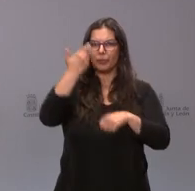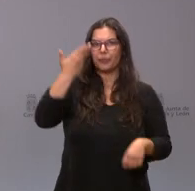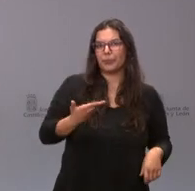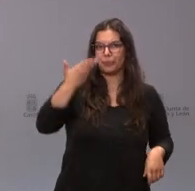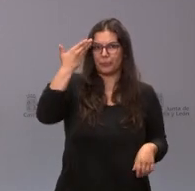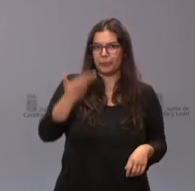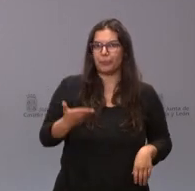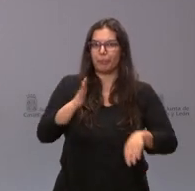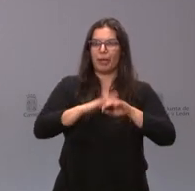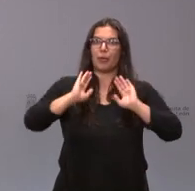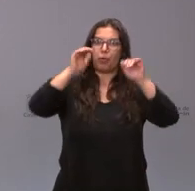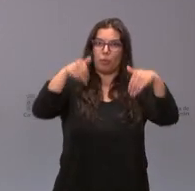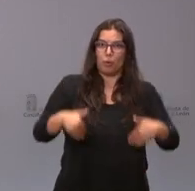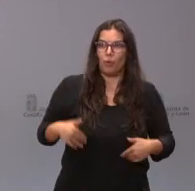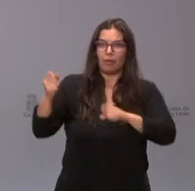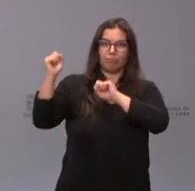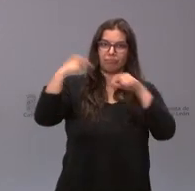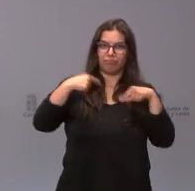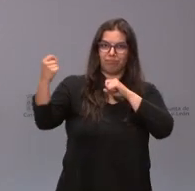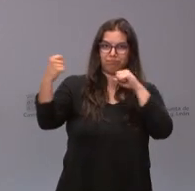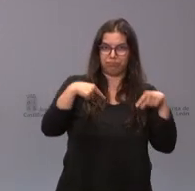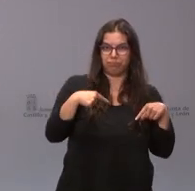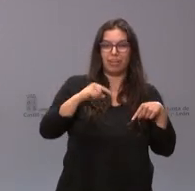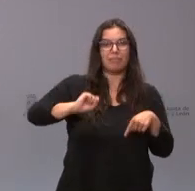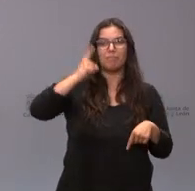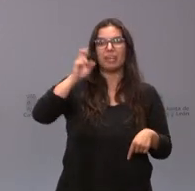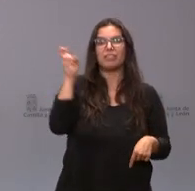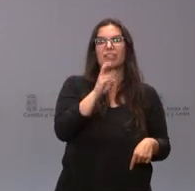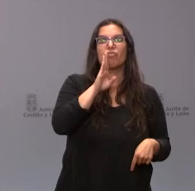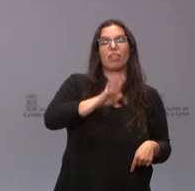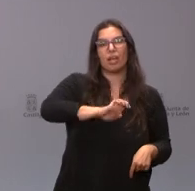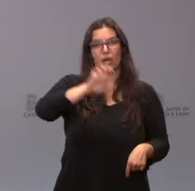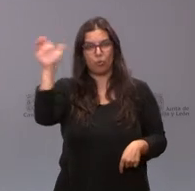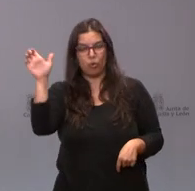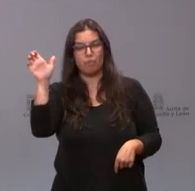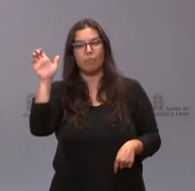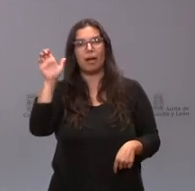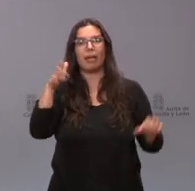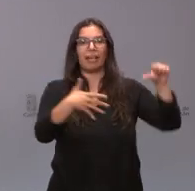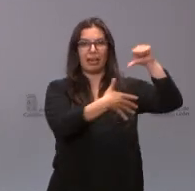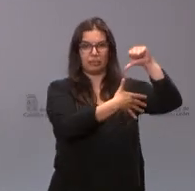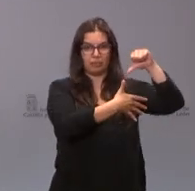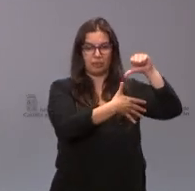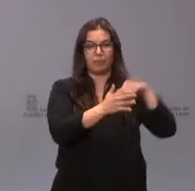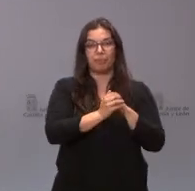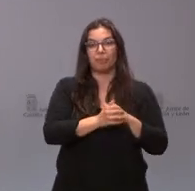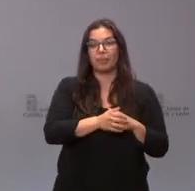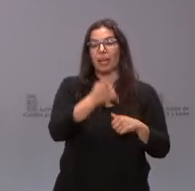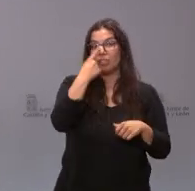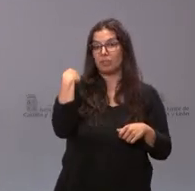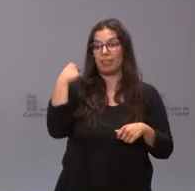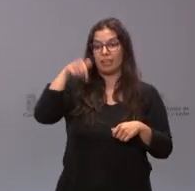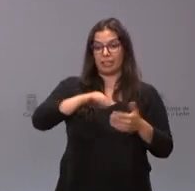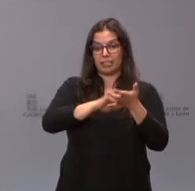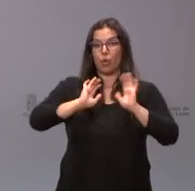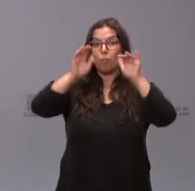de retorno de emigrantes, principalmente procedentes de Europa y de Latinoamérica. En el año 2021 retornaron a la